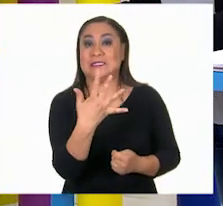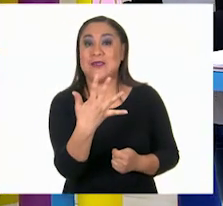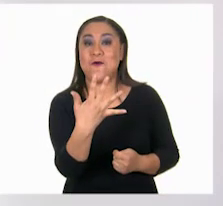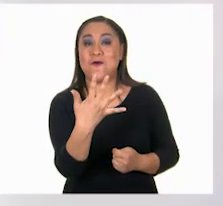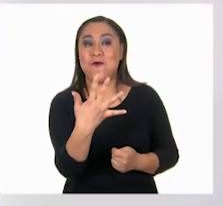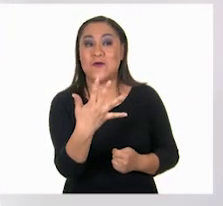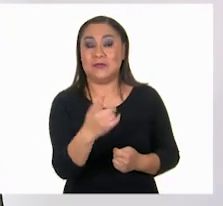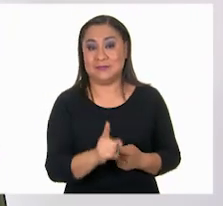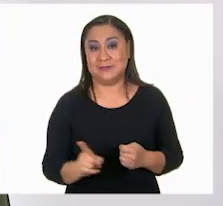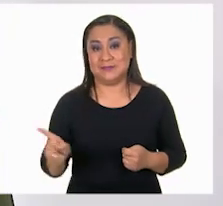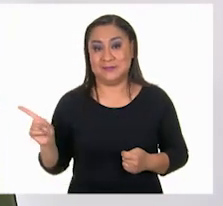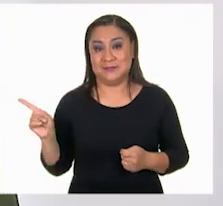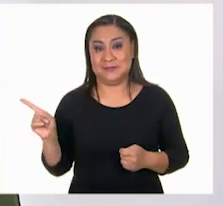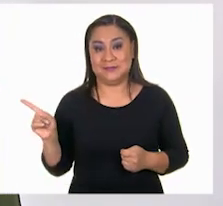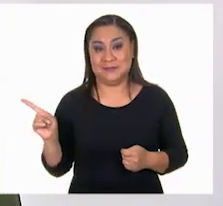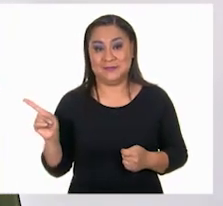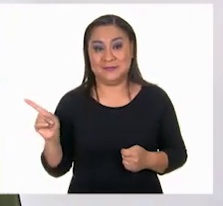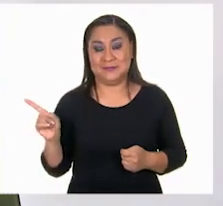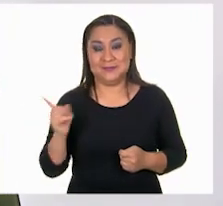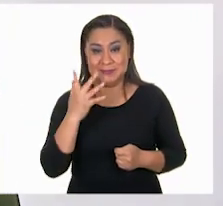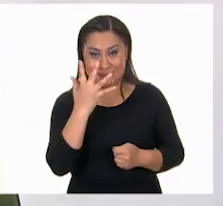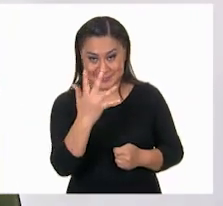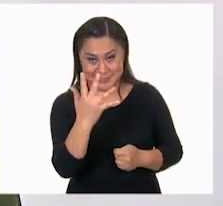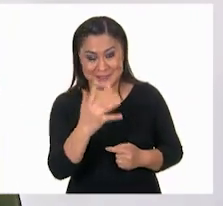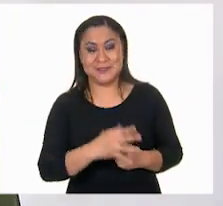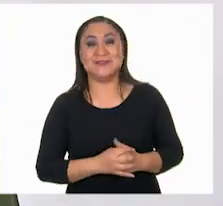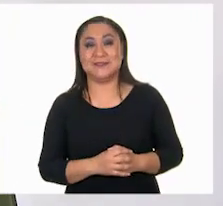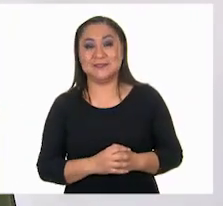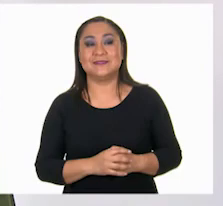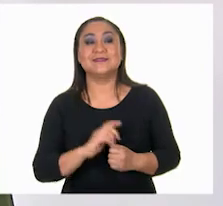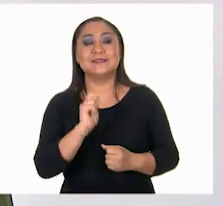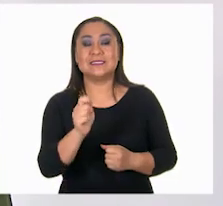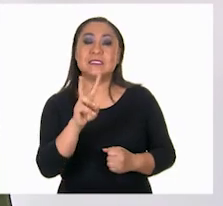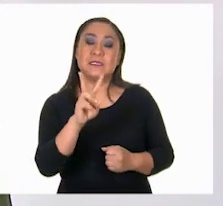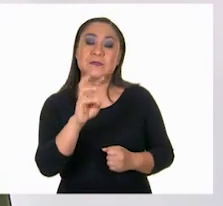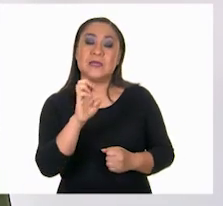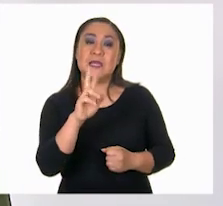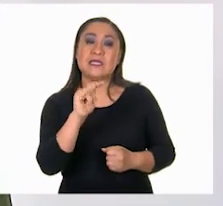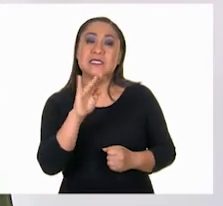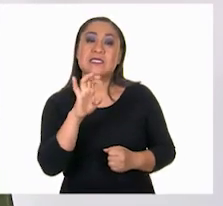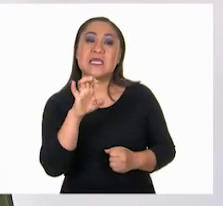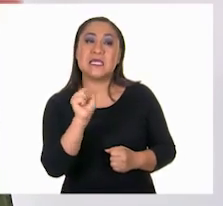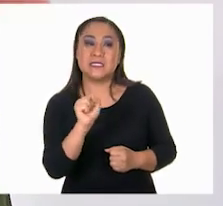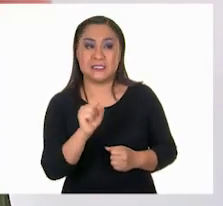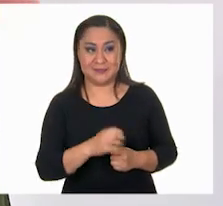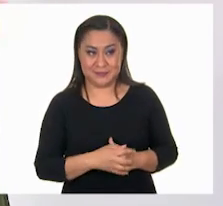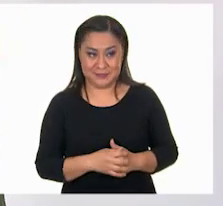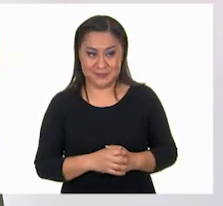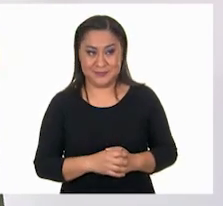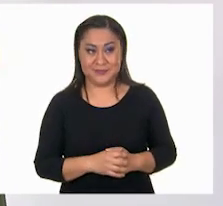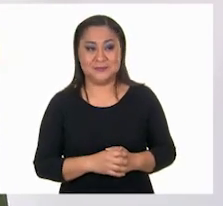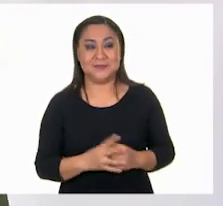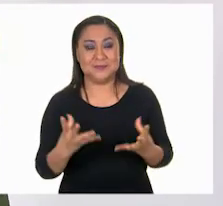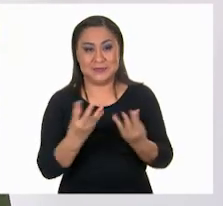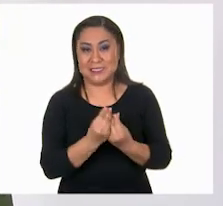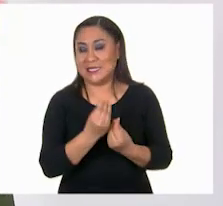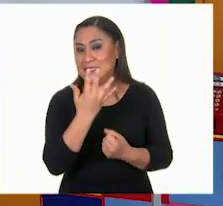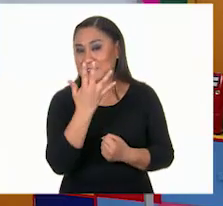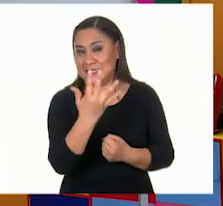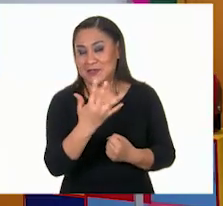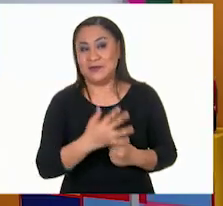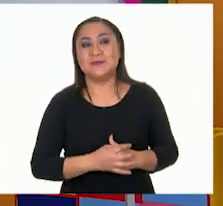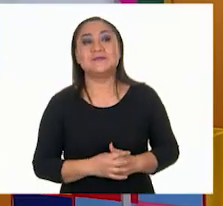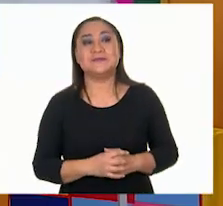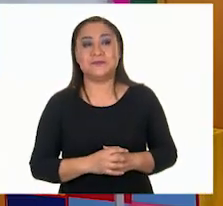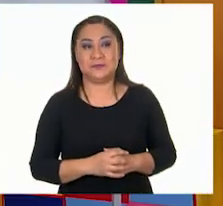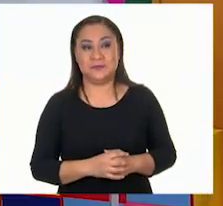están. Tenemos cinco. Aquí están, aquí tengo tres y dos aquí en mi otra mano, suman los cinco. Muy